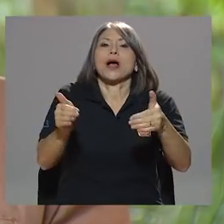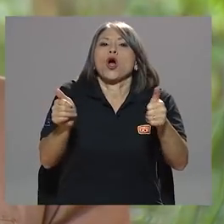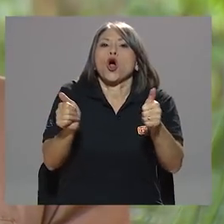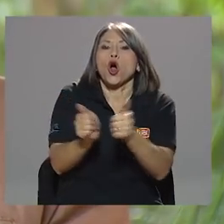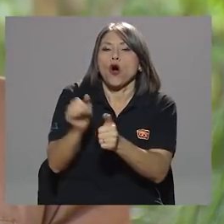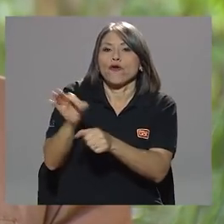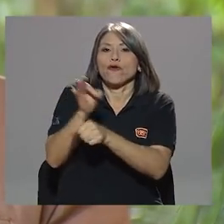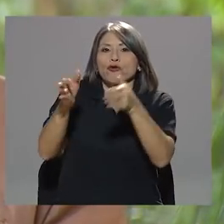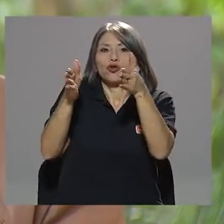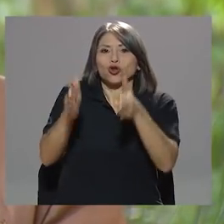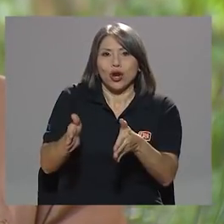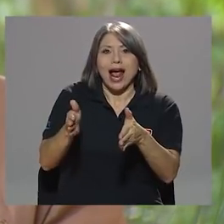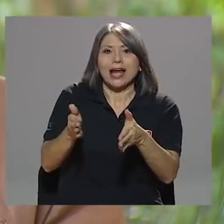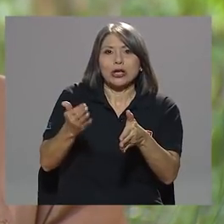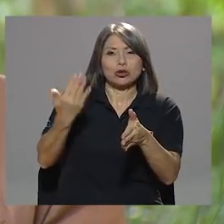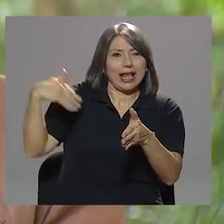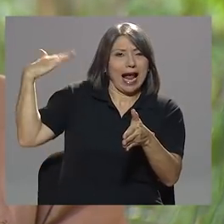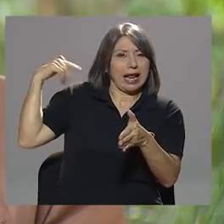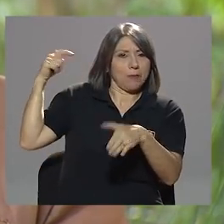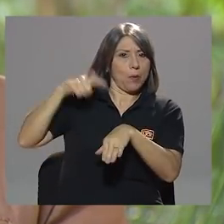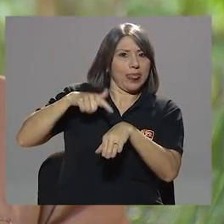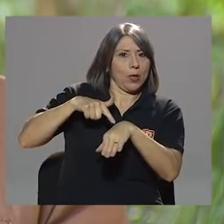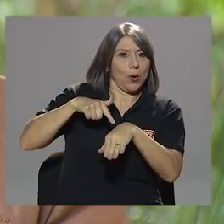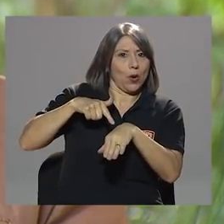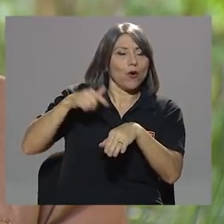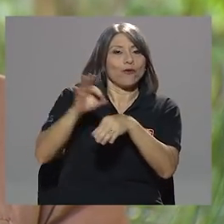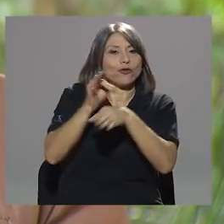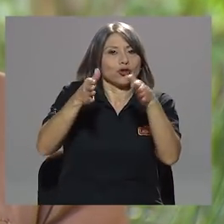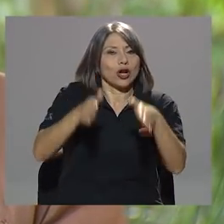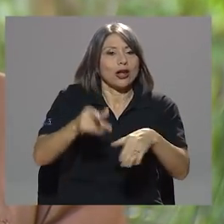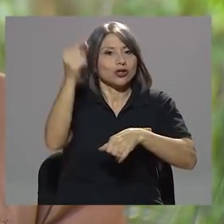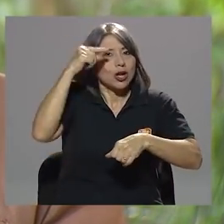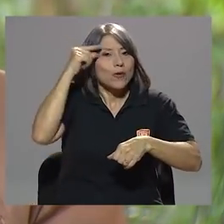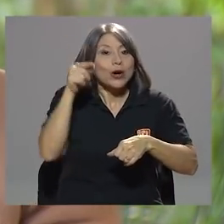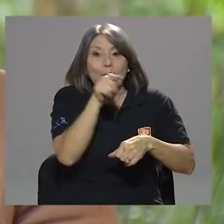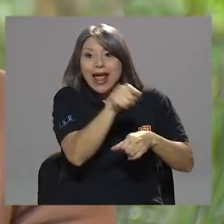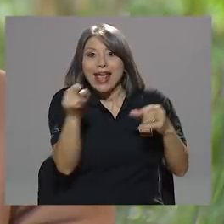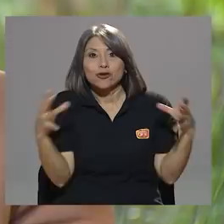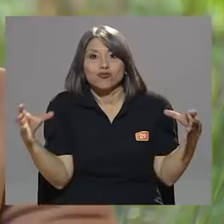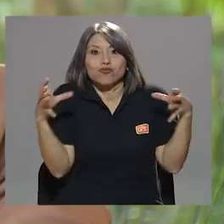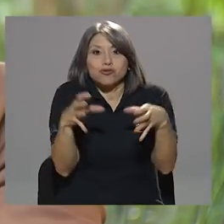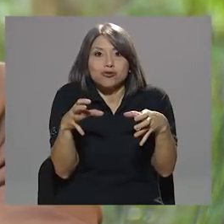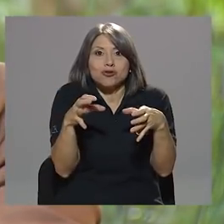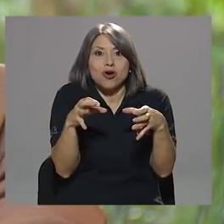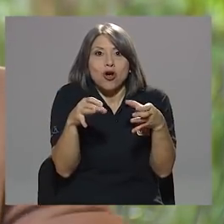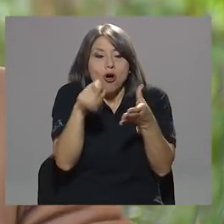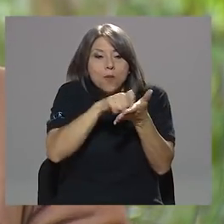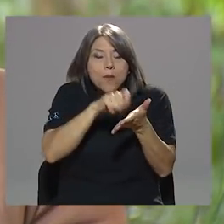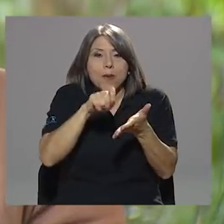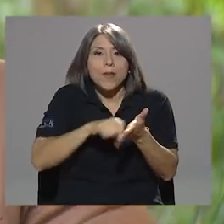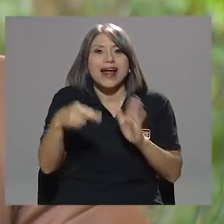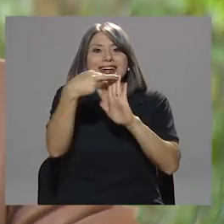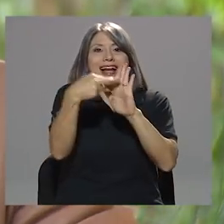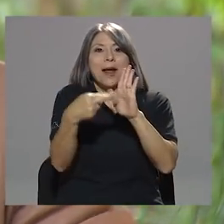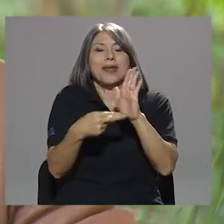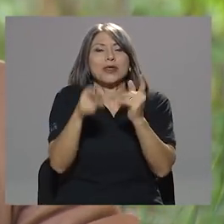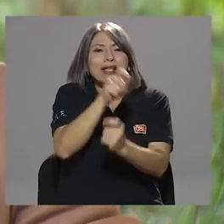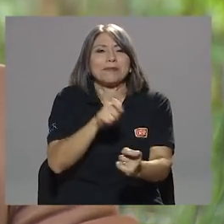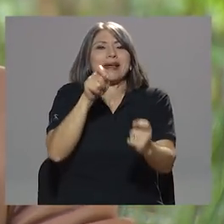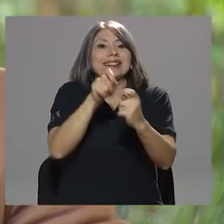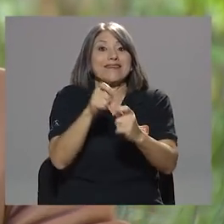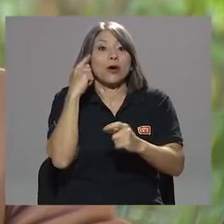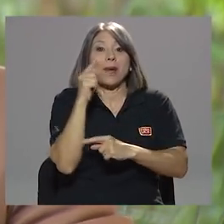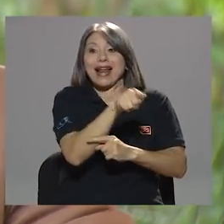funcionarios de ese entonces del gobierno elaboraron un reglamento específico para que ellos pudieran operar y para